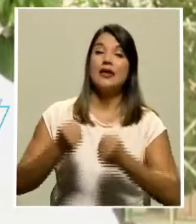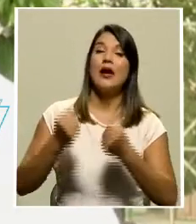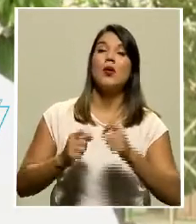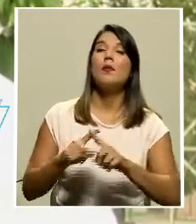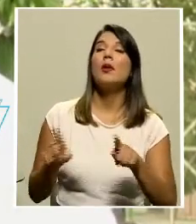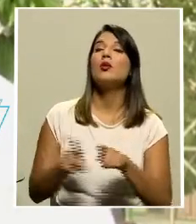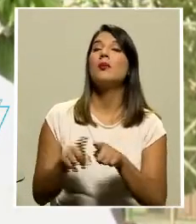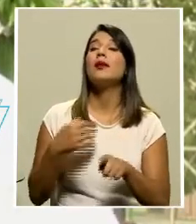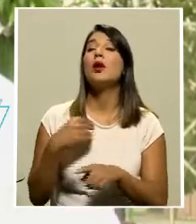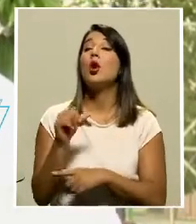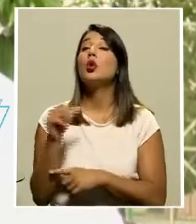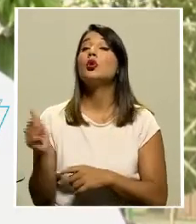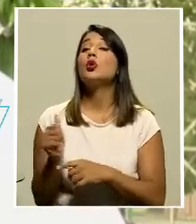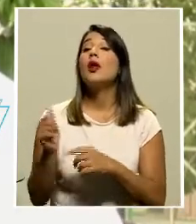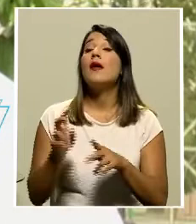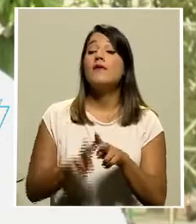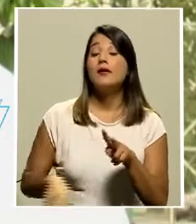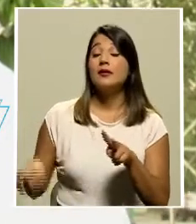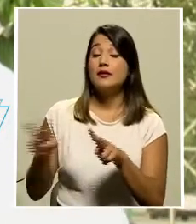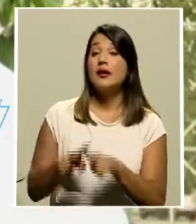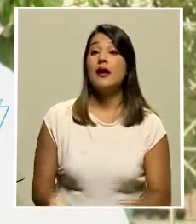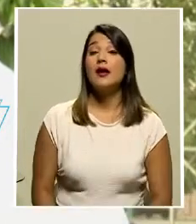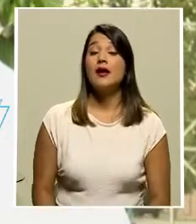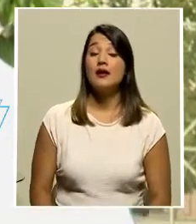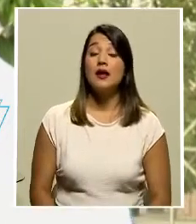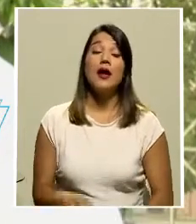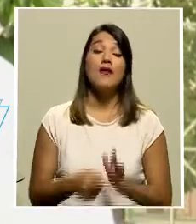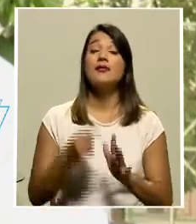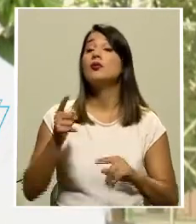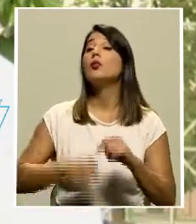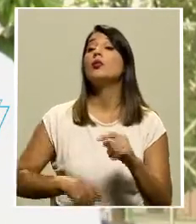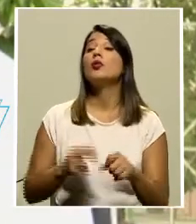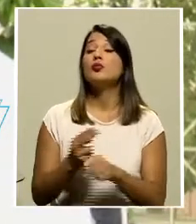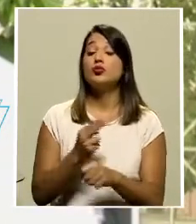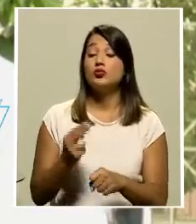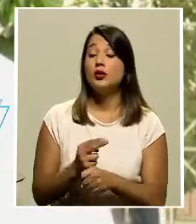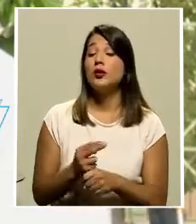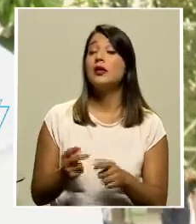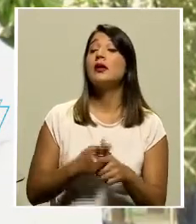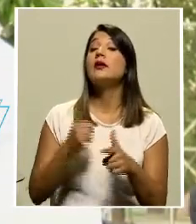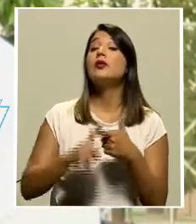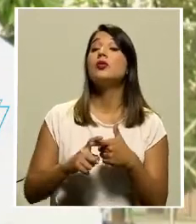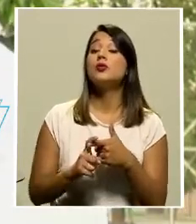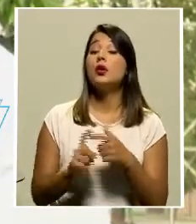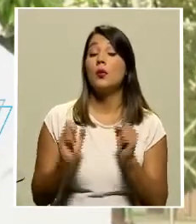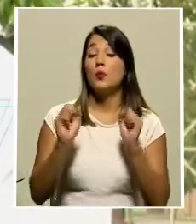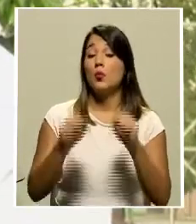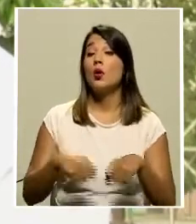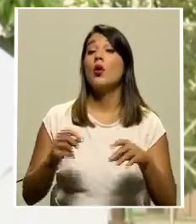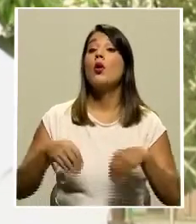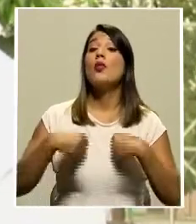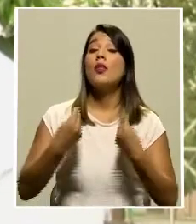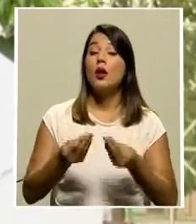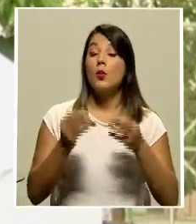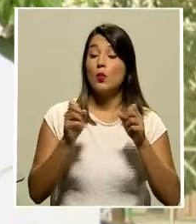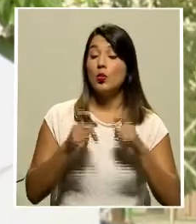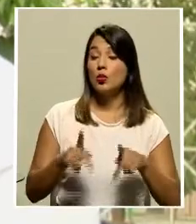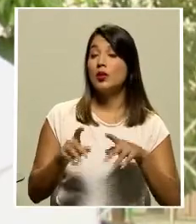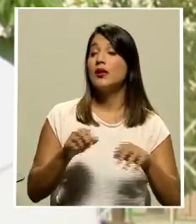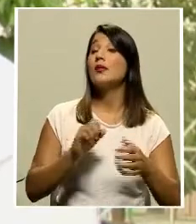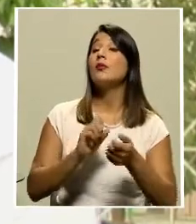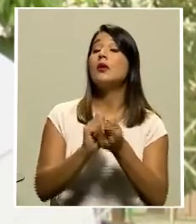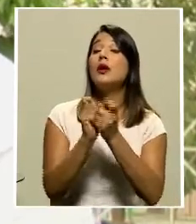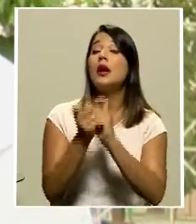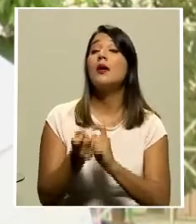tiene otras ventajas para la salud de las personas que la puedan utilizar la vida en la ciudad que puede mejorar y puede ofrecerle oportunidades de movilidad distintas a muchas más